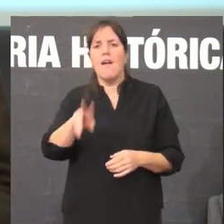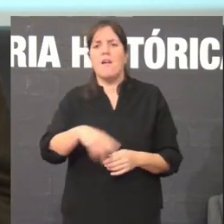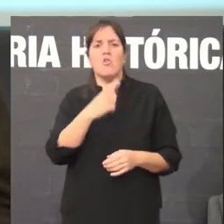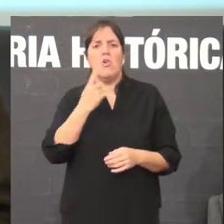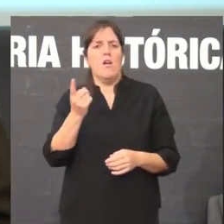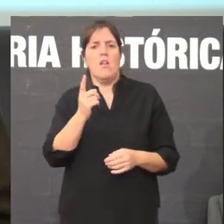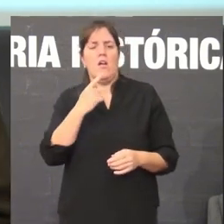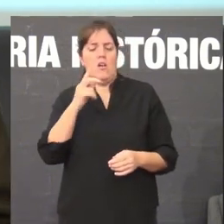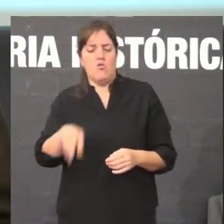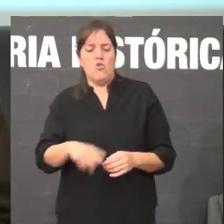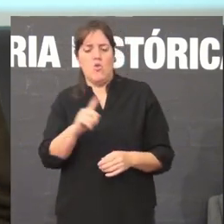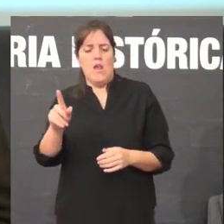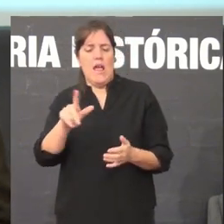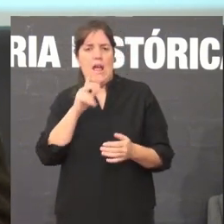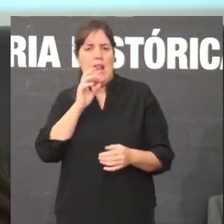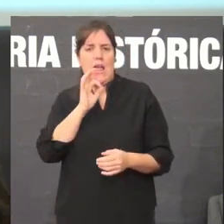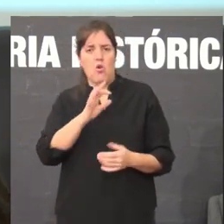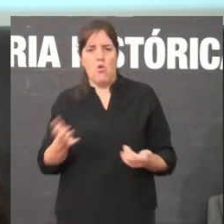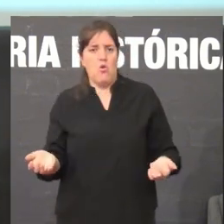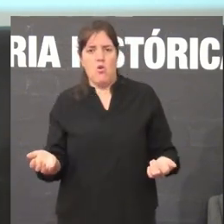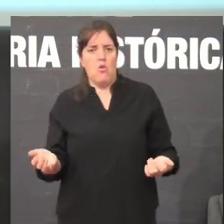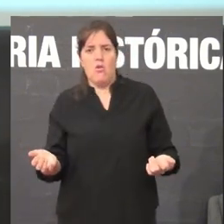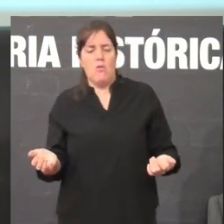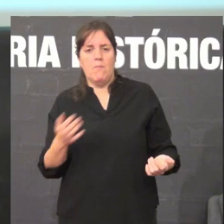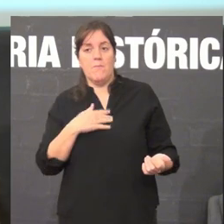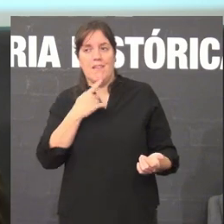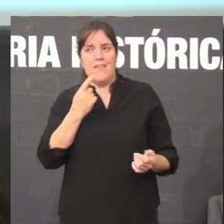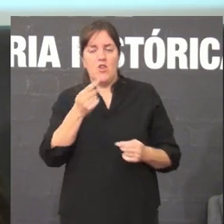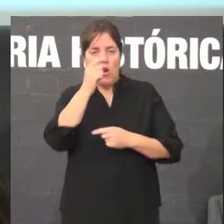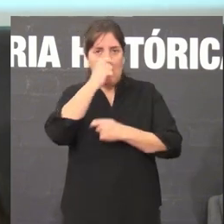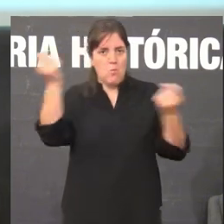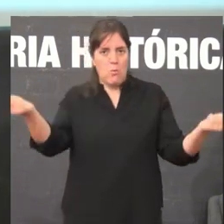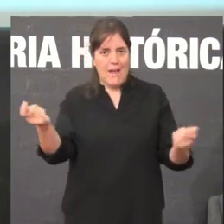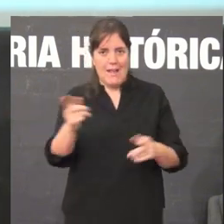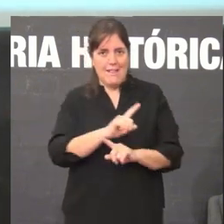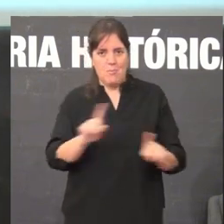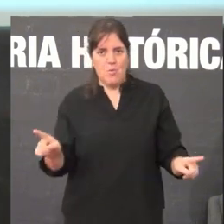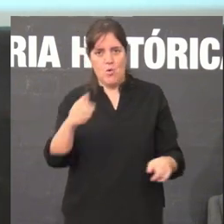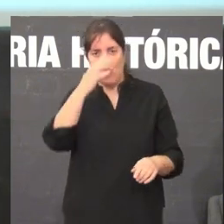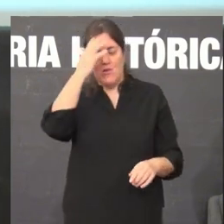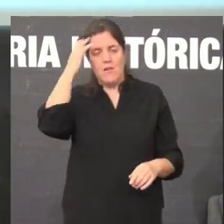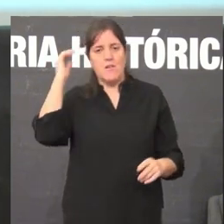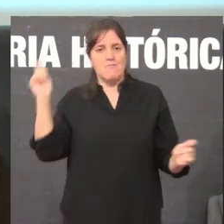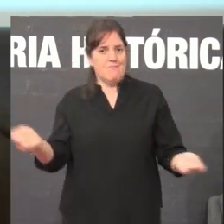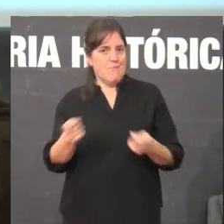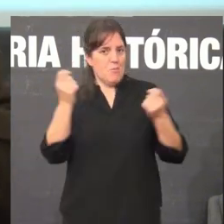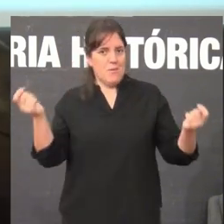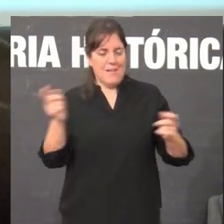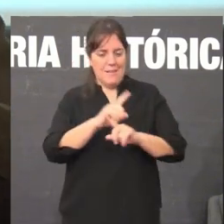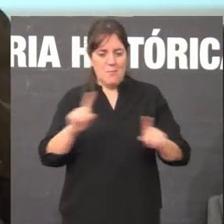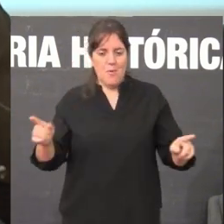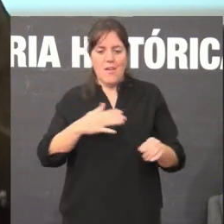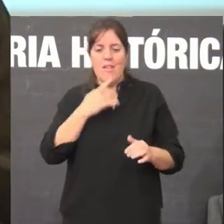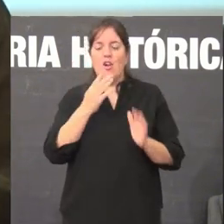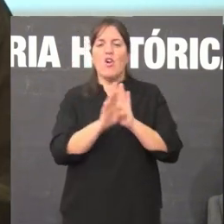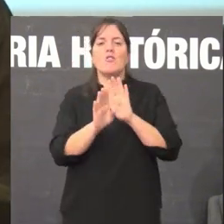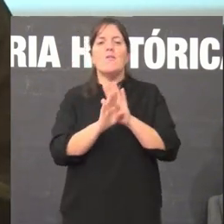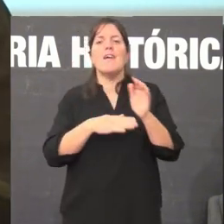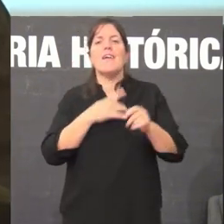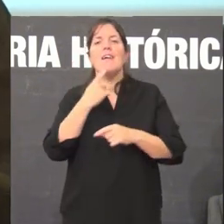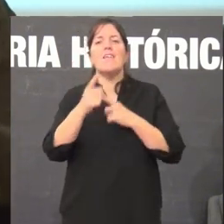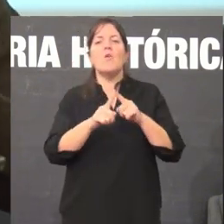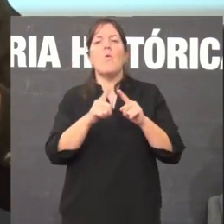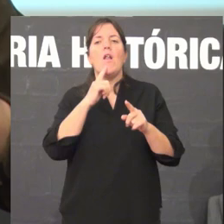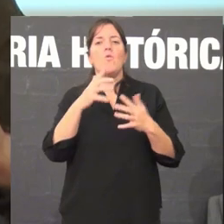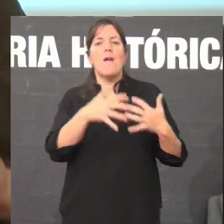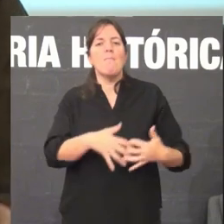non é literatura boa mas claro el mesmo non a publica e ainda poderíamos continuar mas quero dicir que era un momento da batalla simbólica